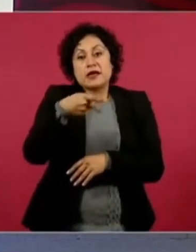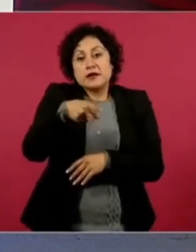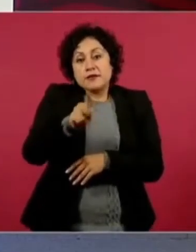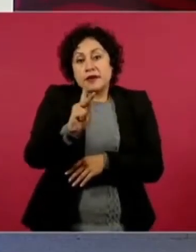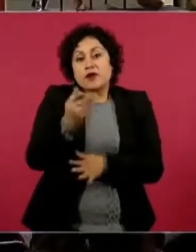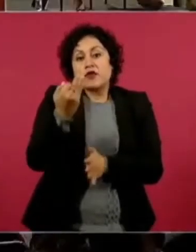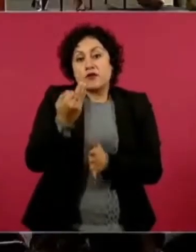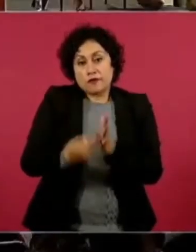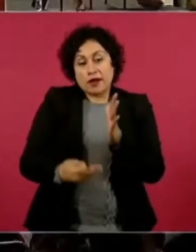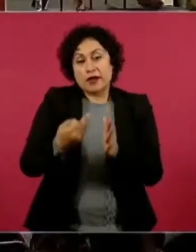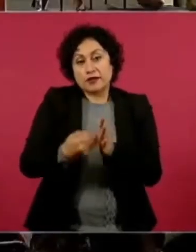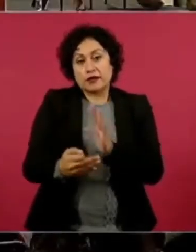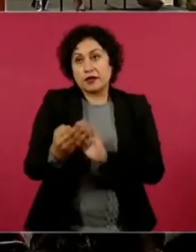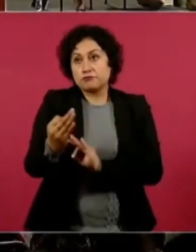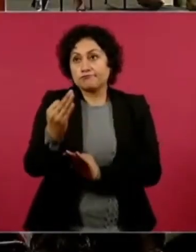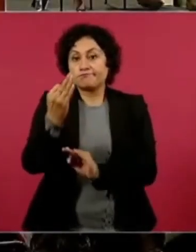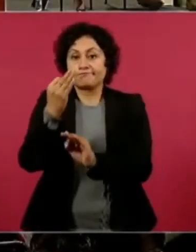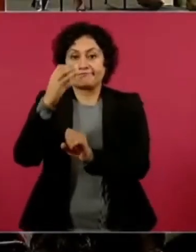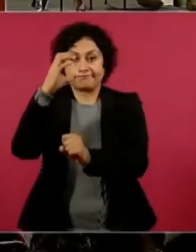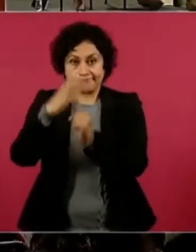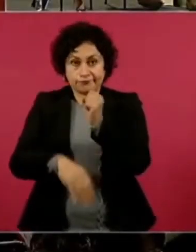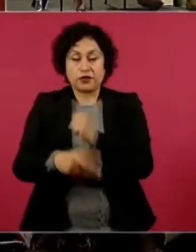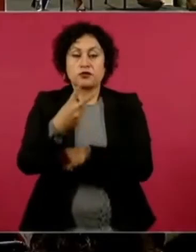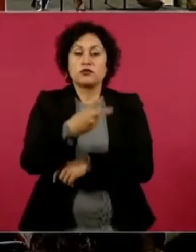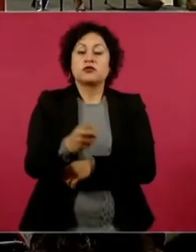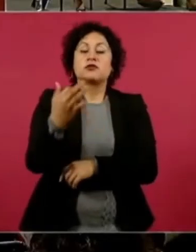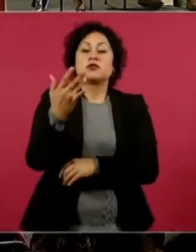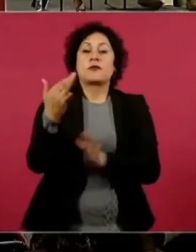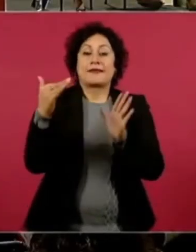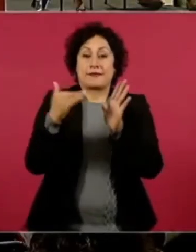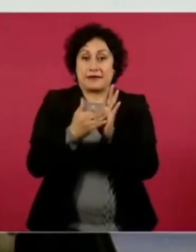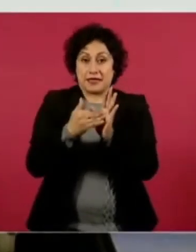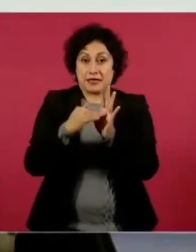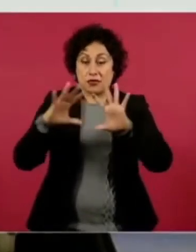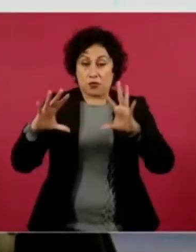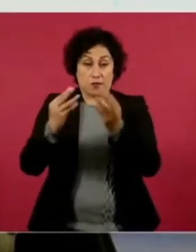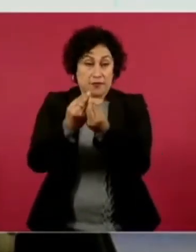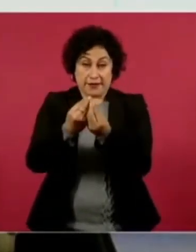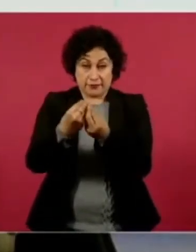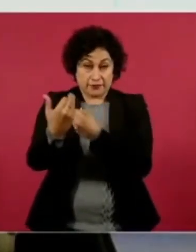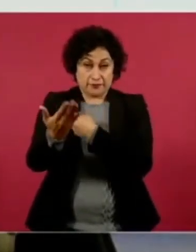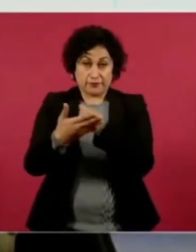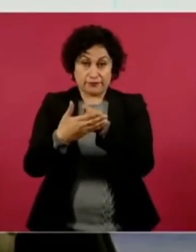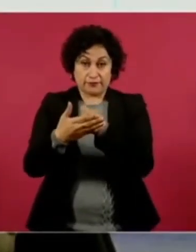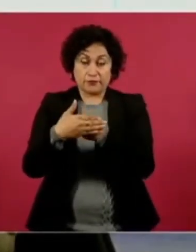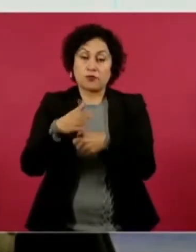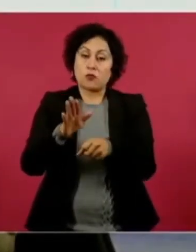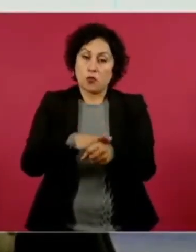mil. Por eso es que está en China